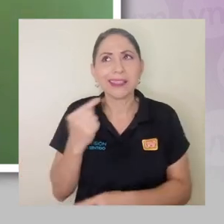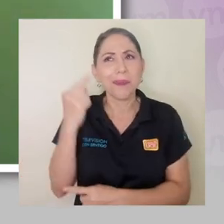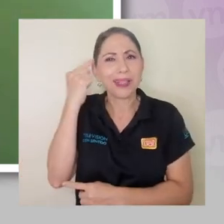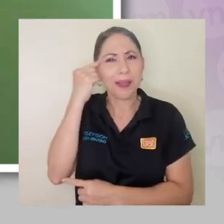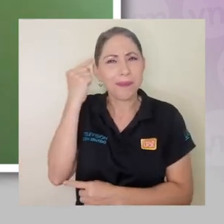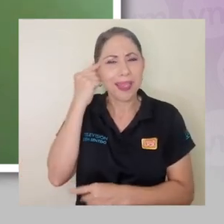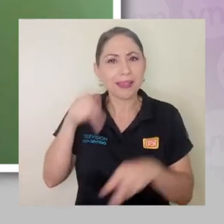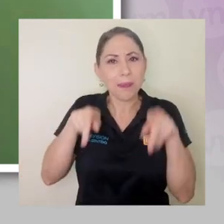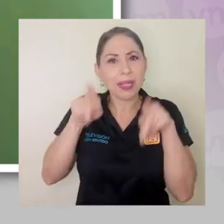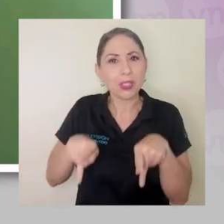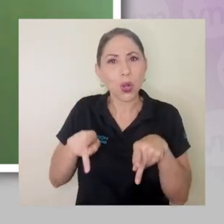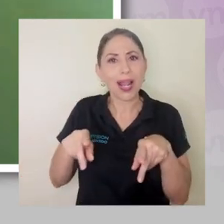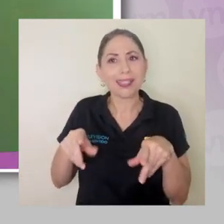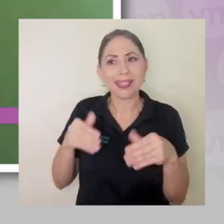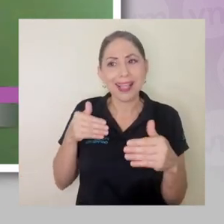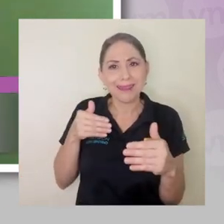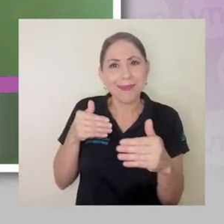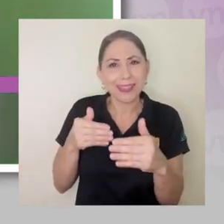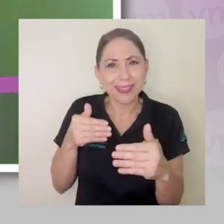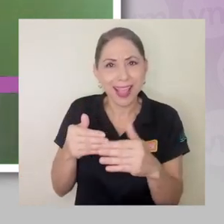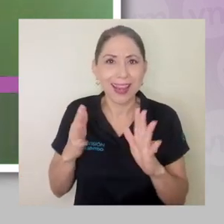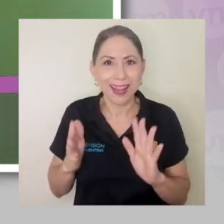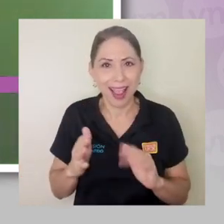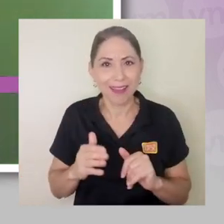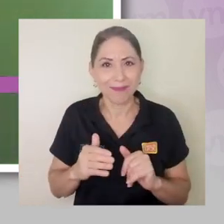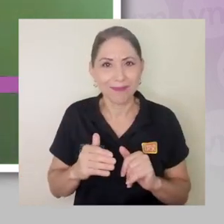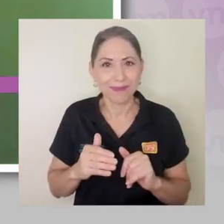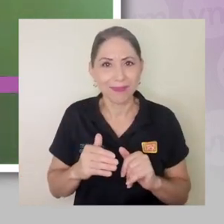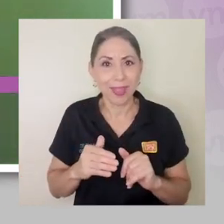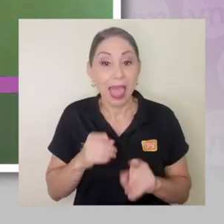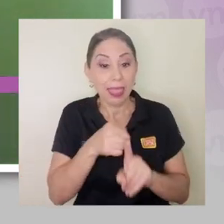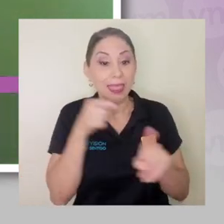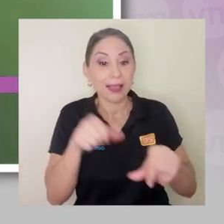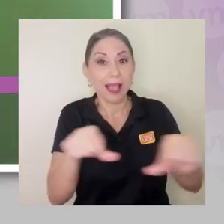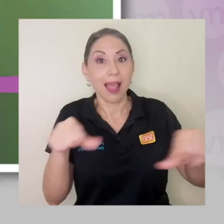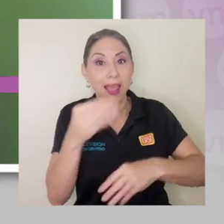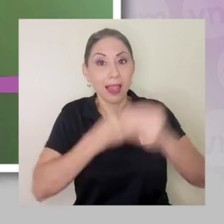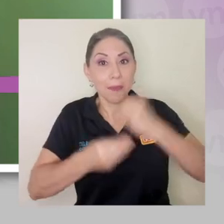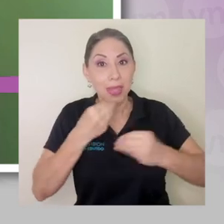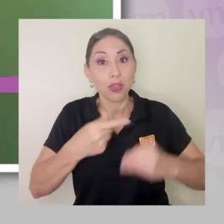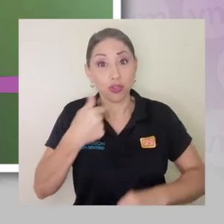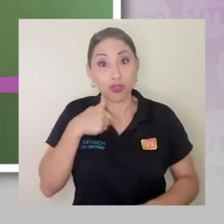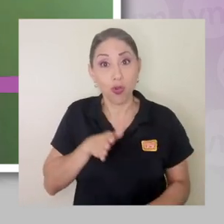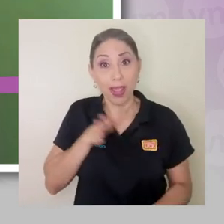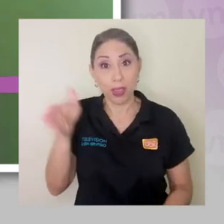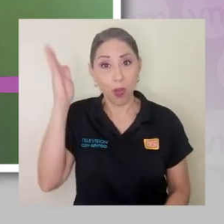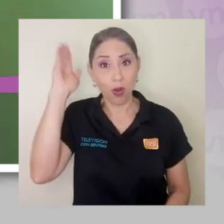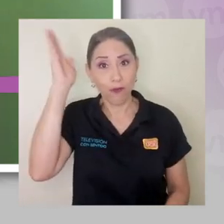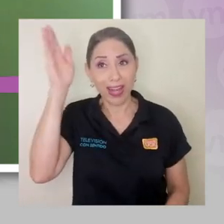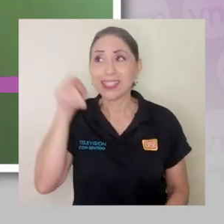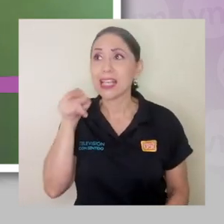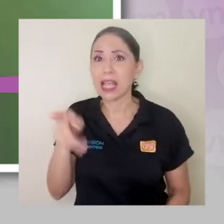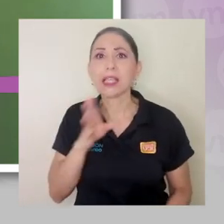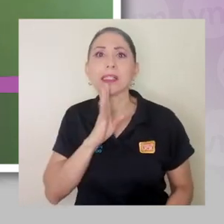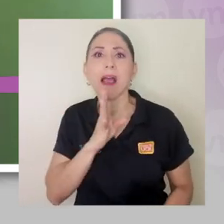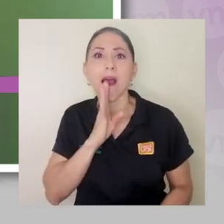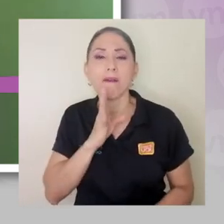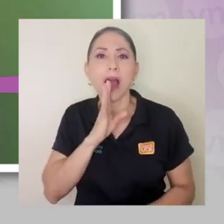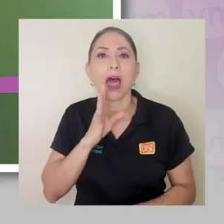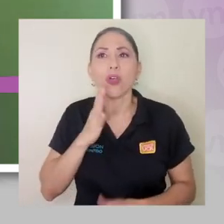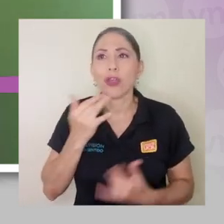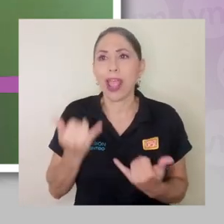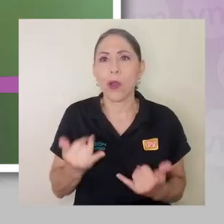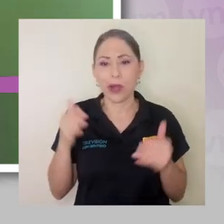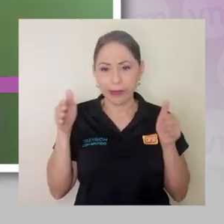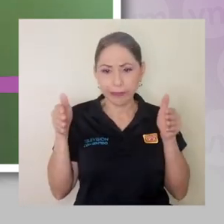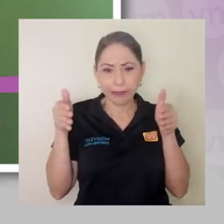es pensar en los que están más cerca, ¿verdad? Desde la parte de alimentos, yo he estado en varias conferencias donde lo que se